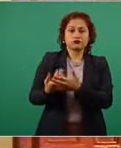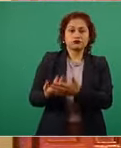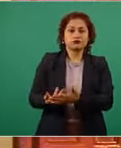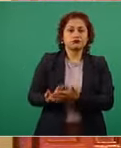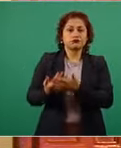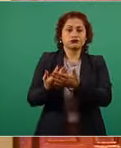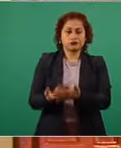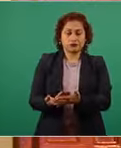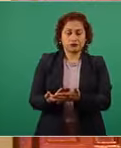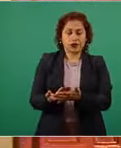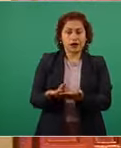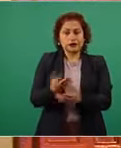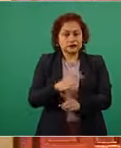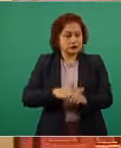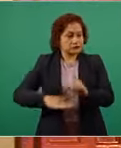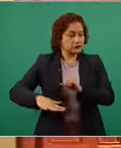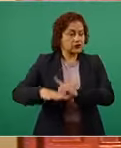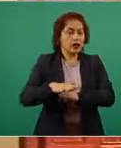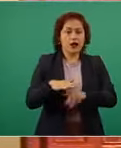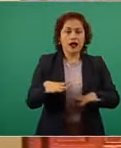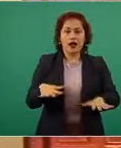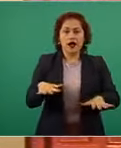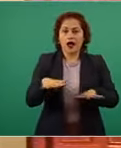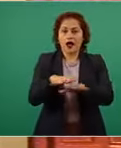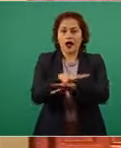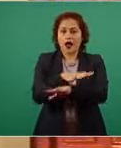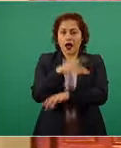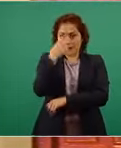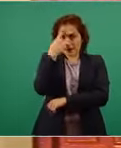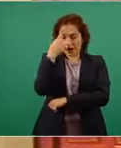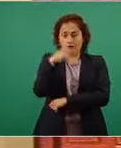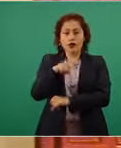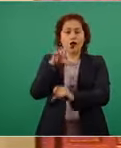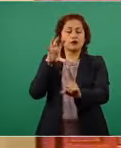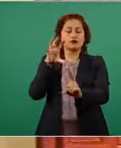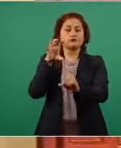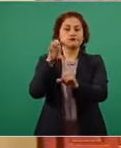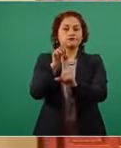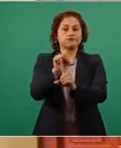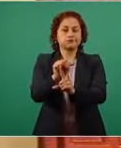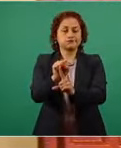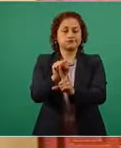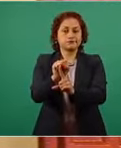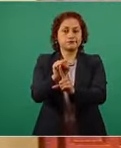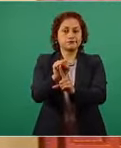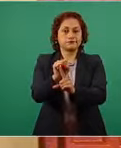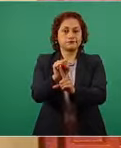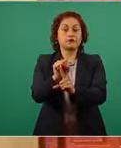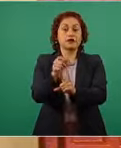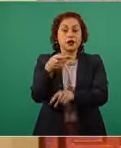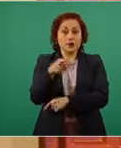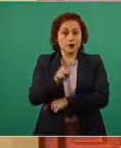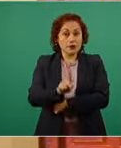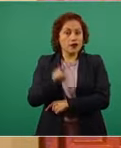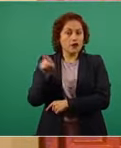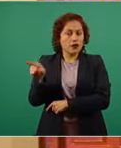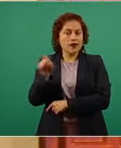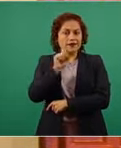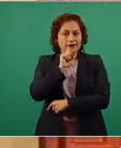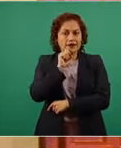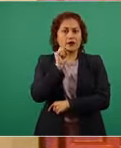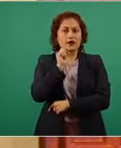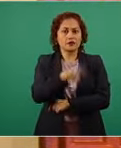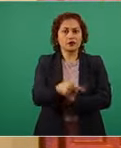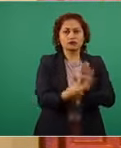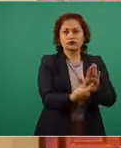para hacerse realidad, sino que dio lecciones de cómo